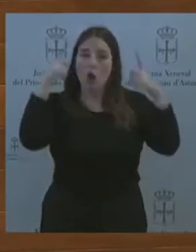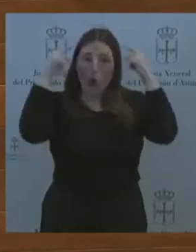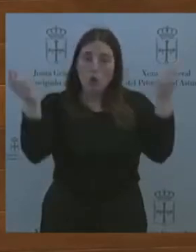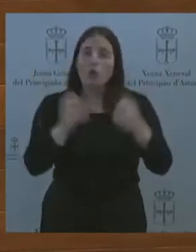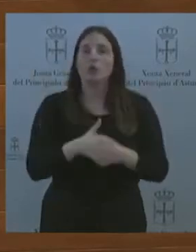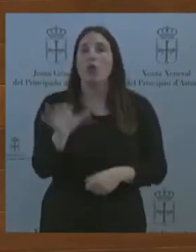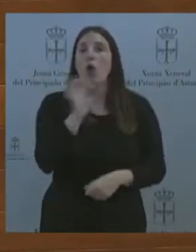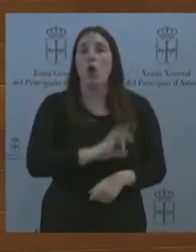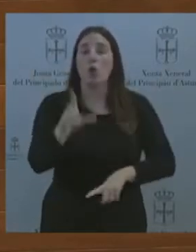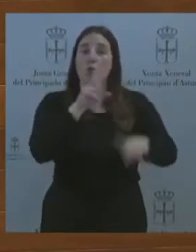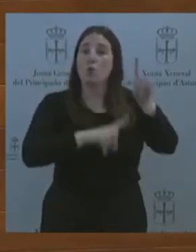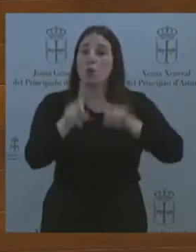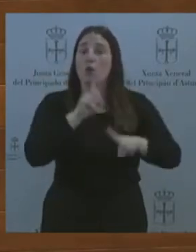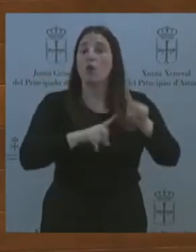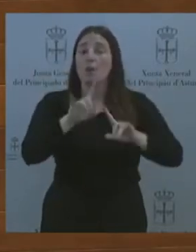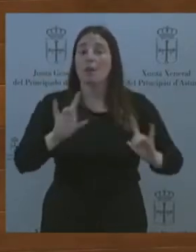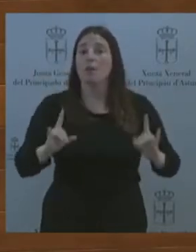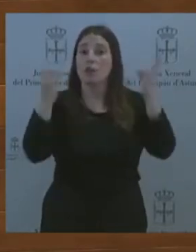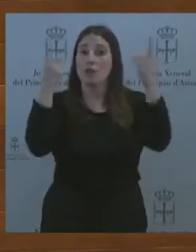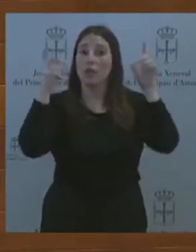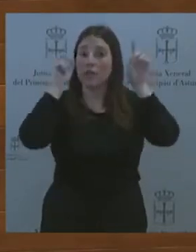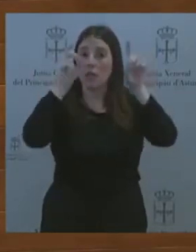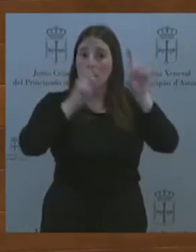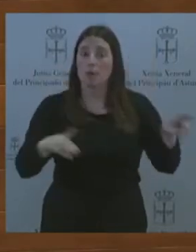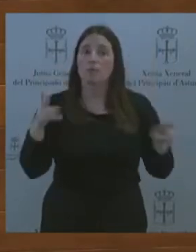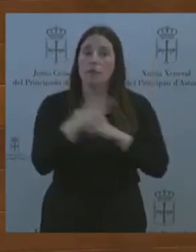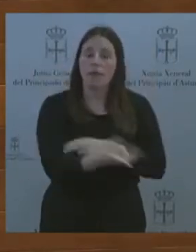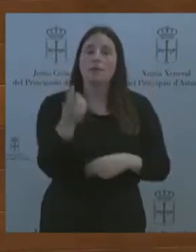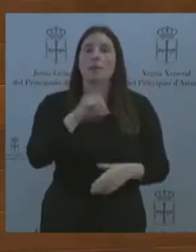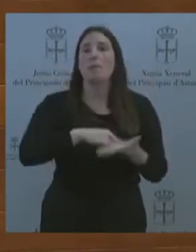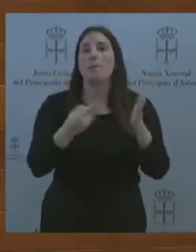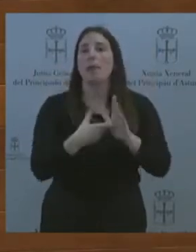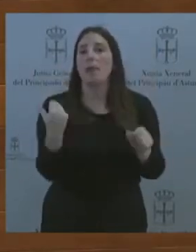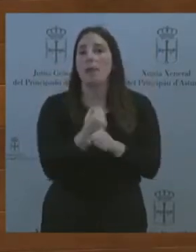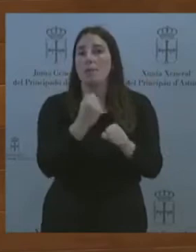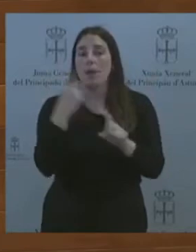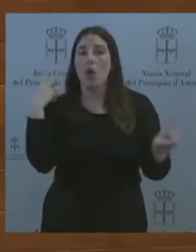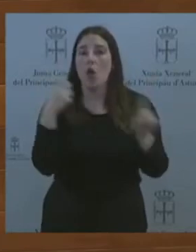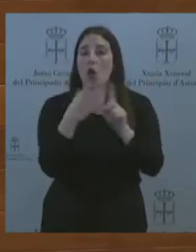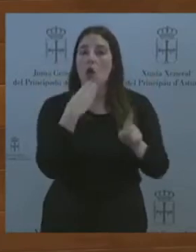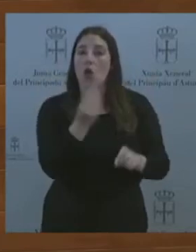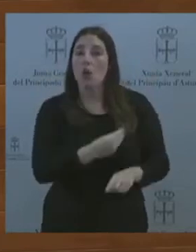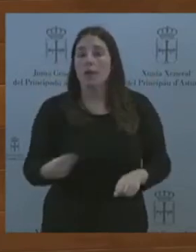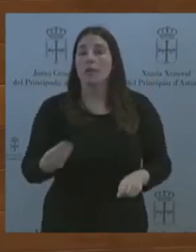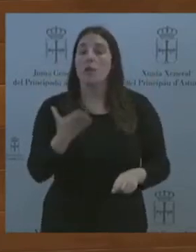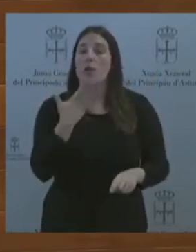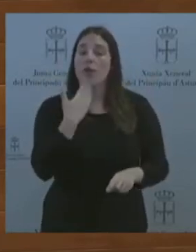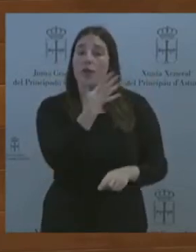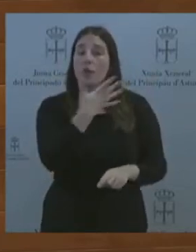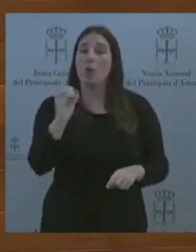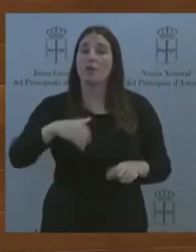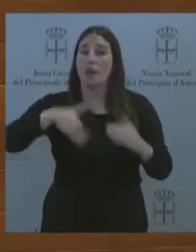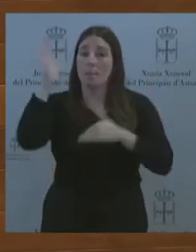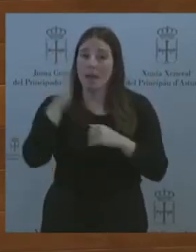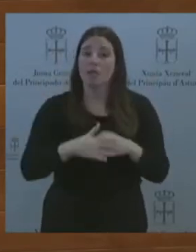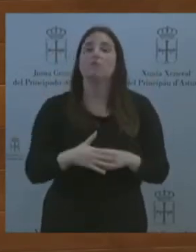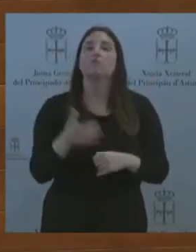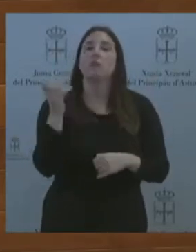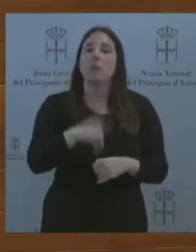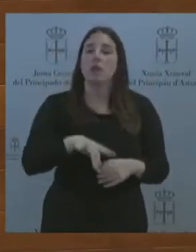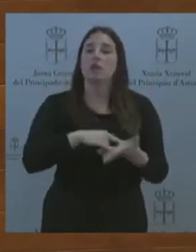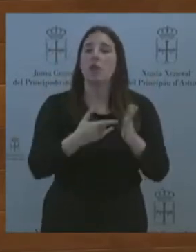educativas, el plan de empleo para jóvenes y mayores de 50 años, así como dar solución a los problemas y carencias existentes en las